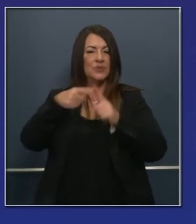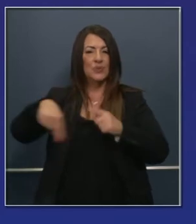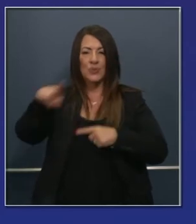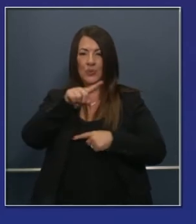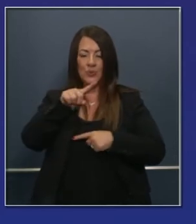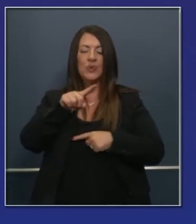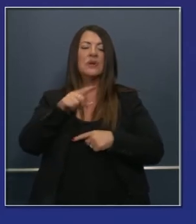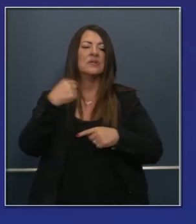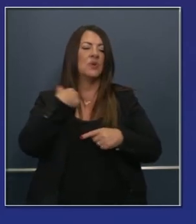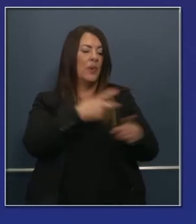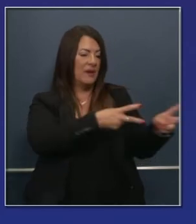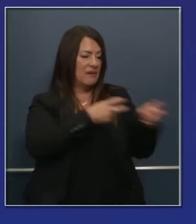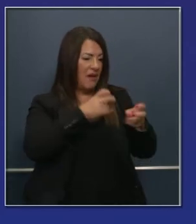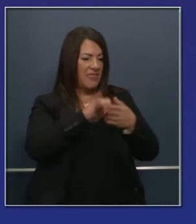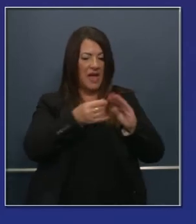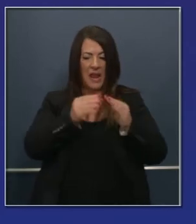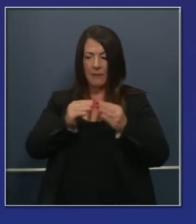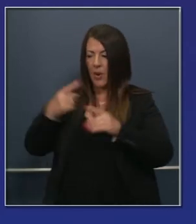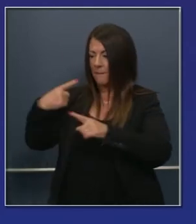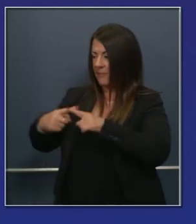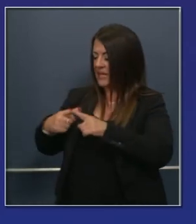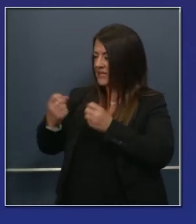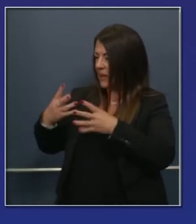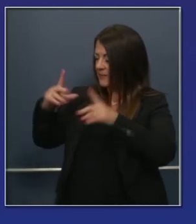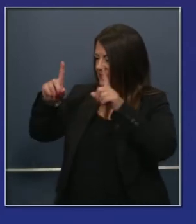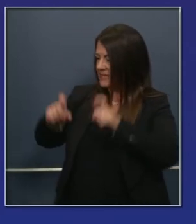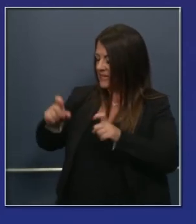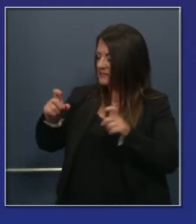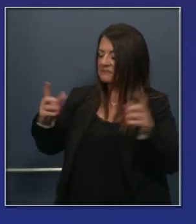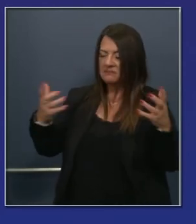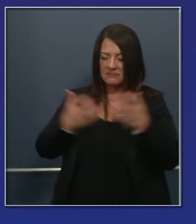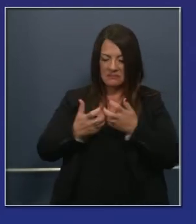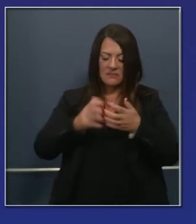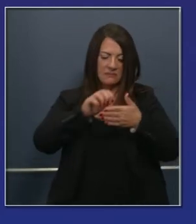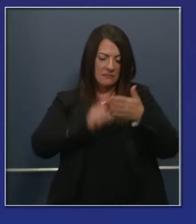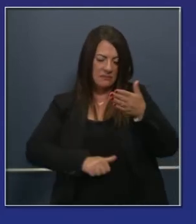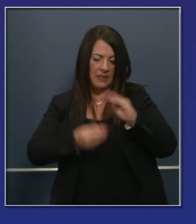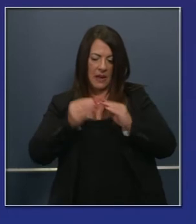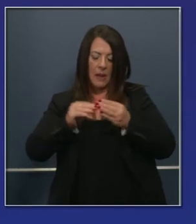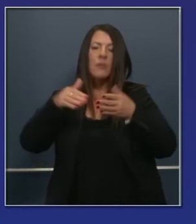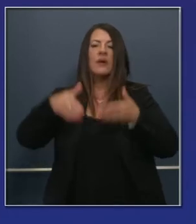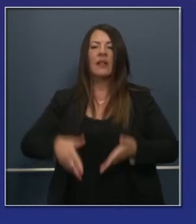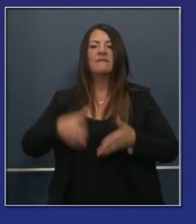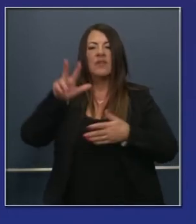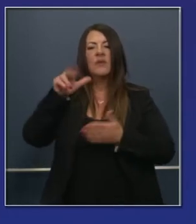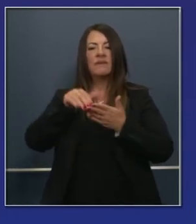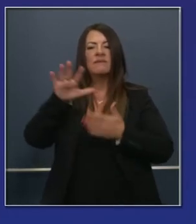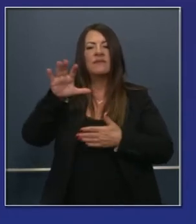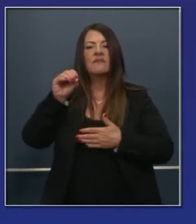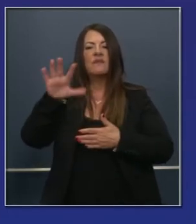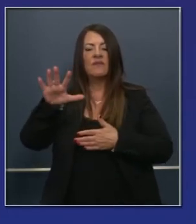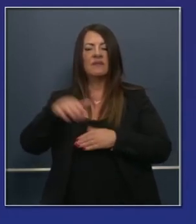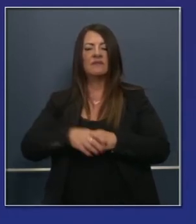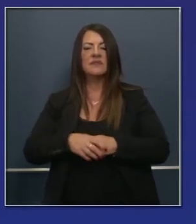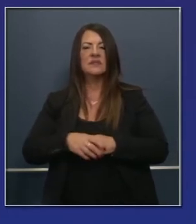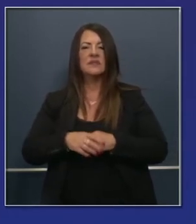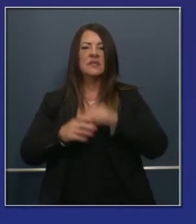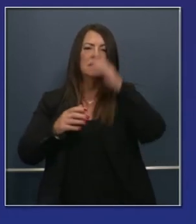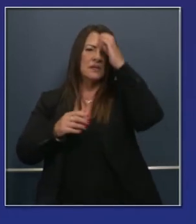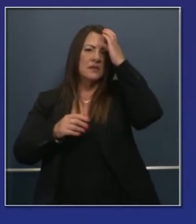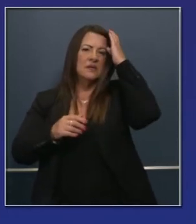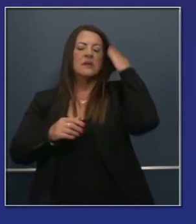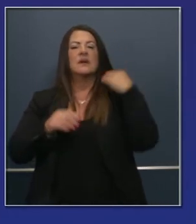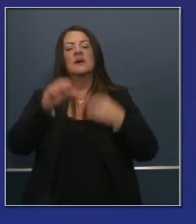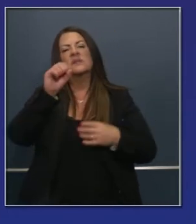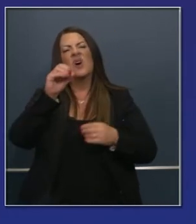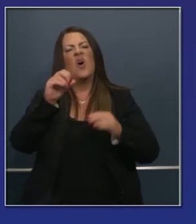totales, que eran 209,000. Muchos de ellos serán duplicados y básicamente hay unos